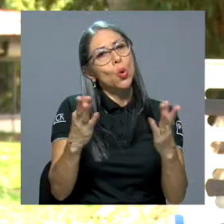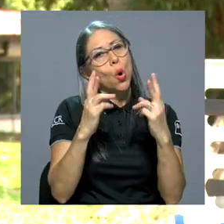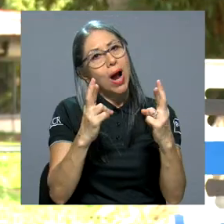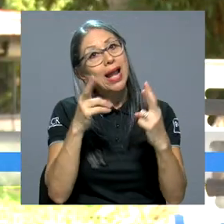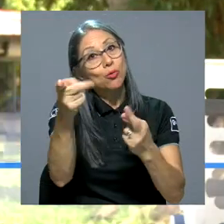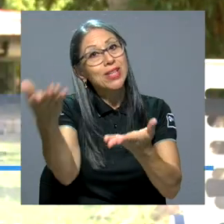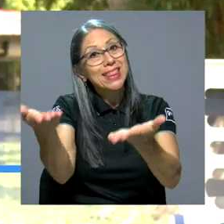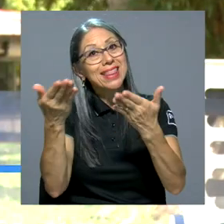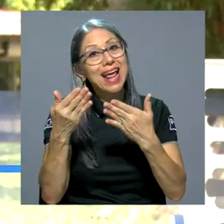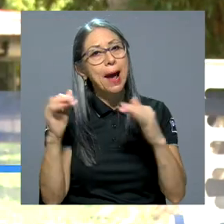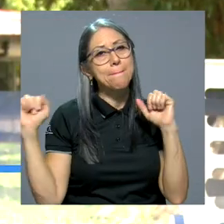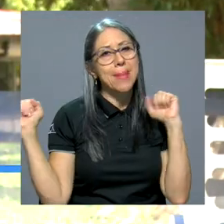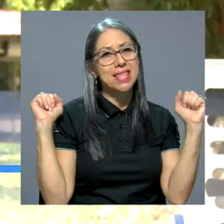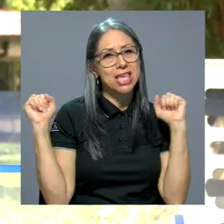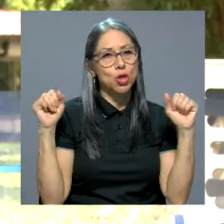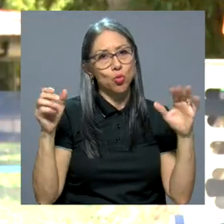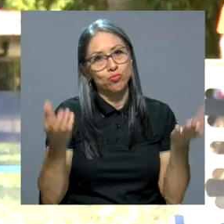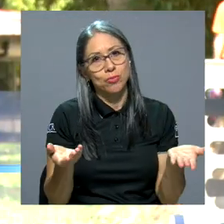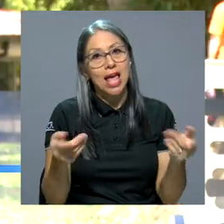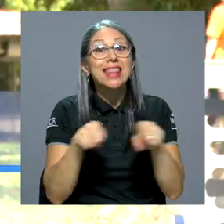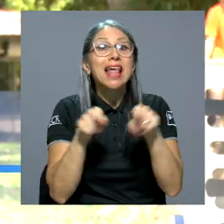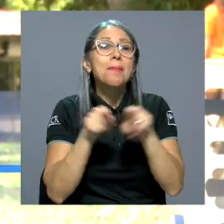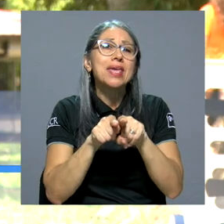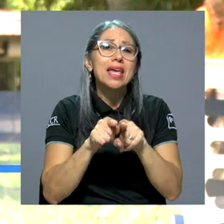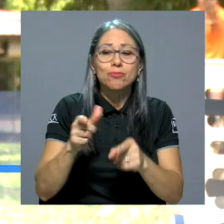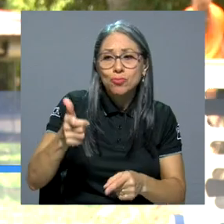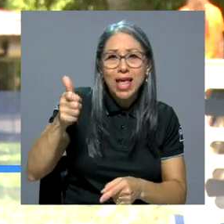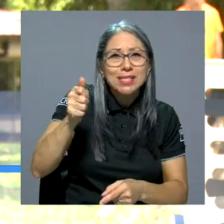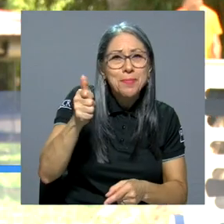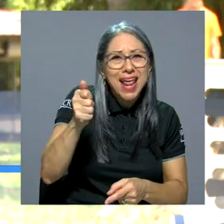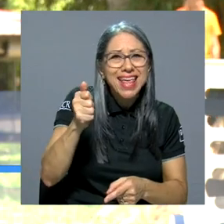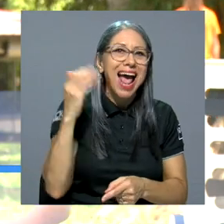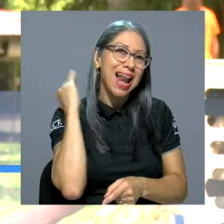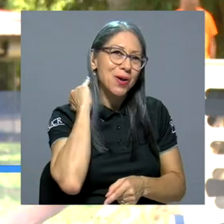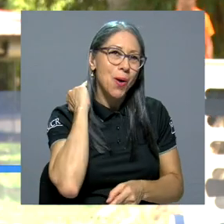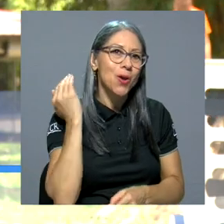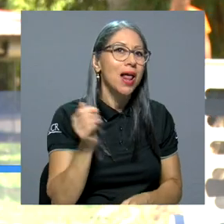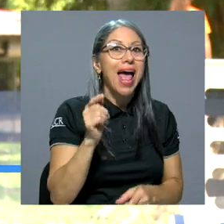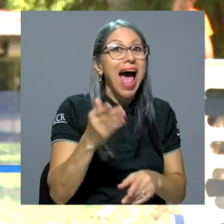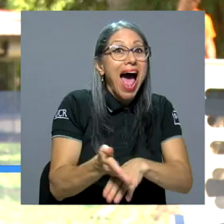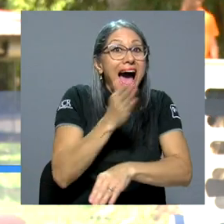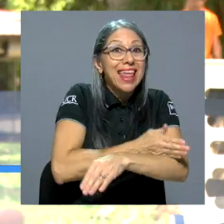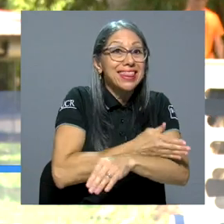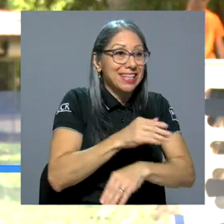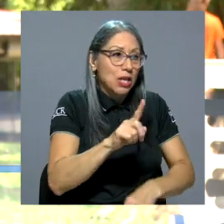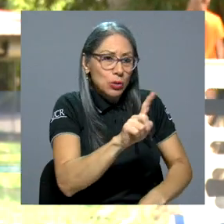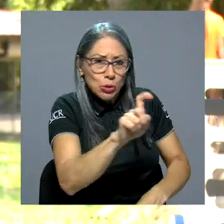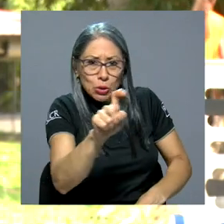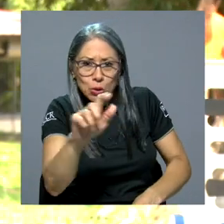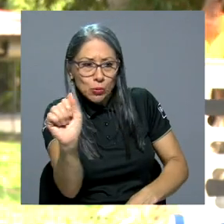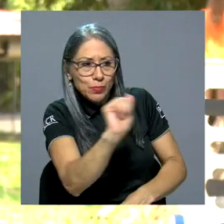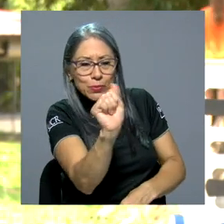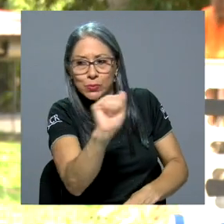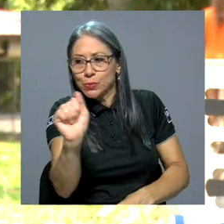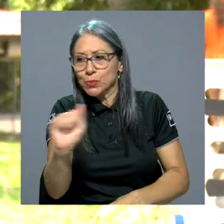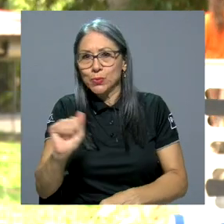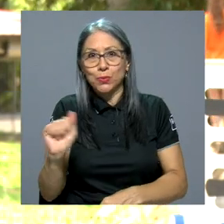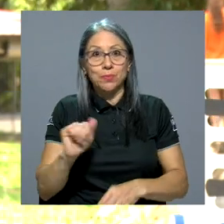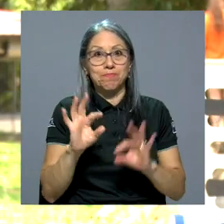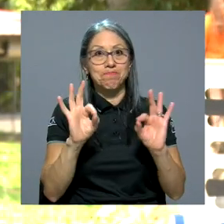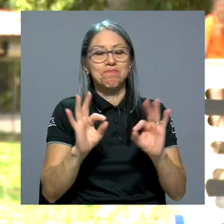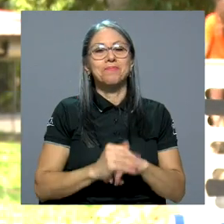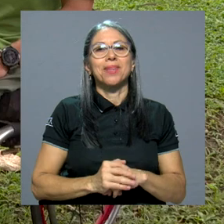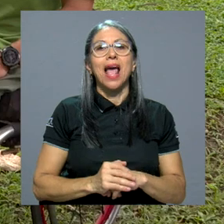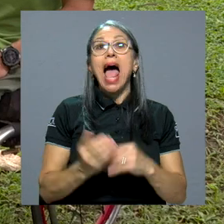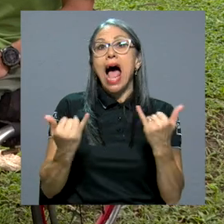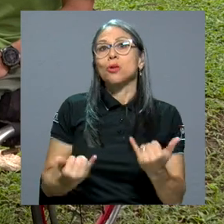gente que ojalá traiga su pañito y ojalá un spray en alcohol para que llegue, limpie un poco la máquina antes, después de utilizarlo, para seguir un protocolo de